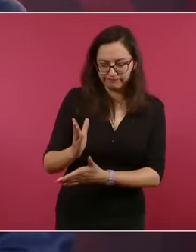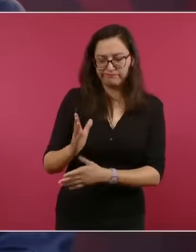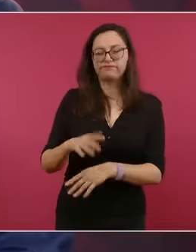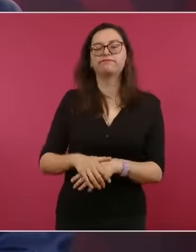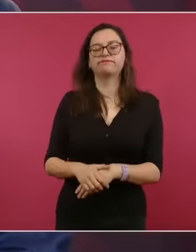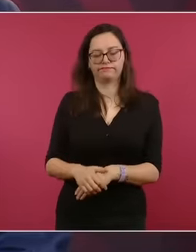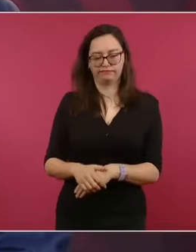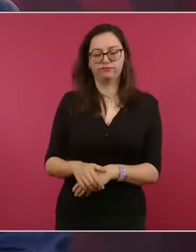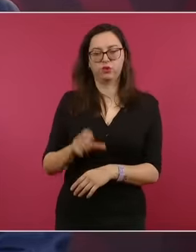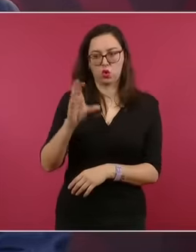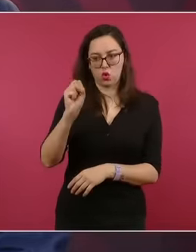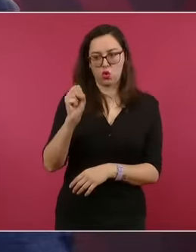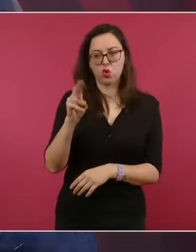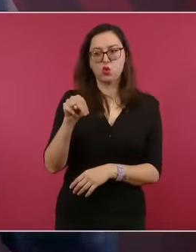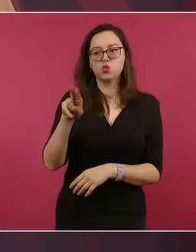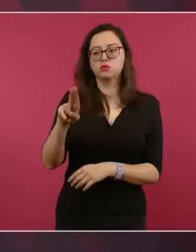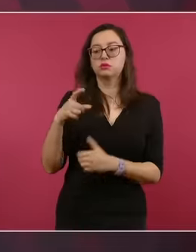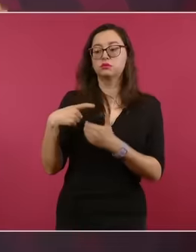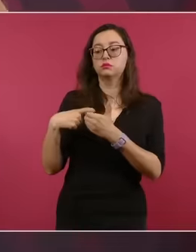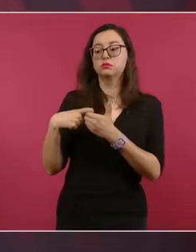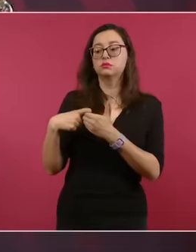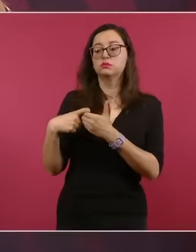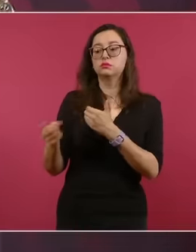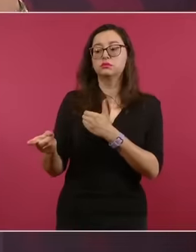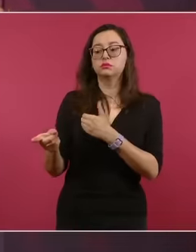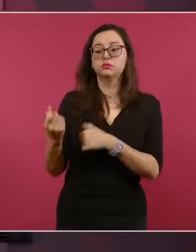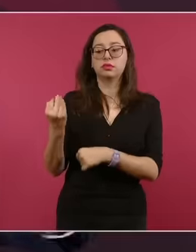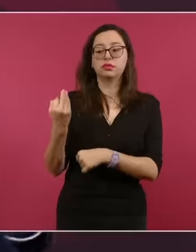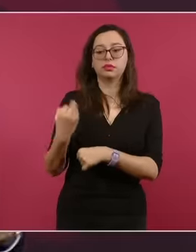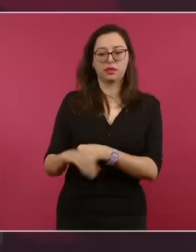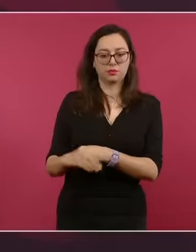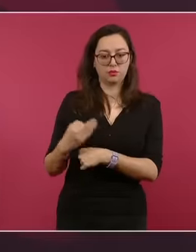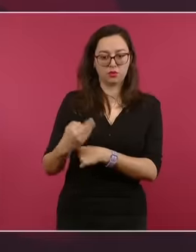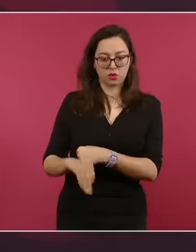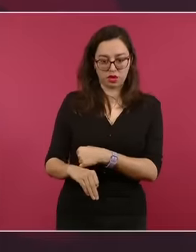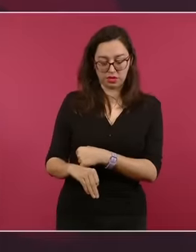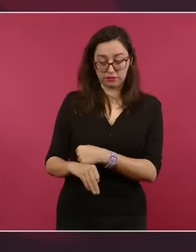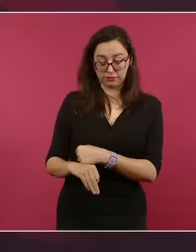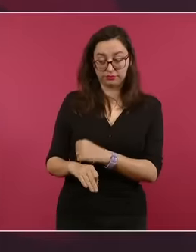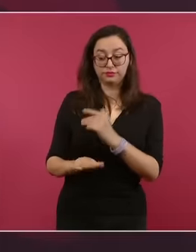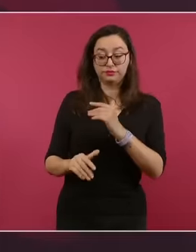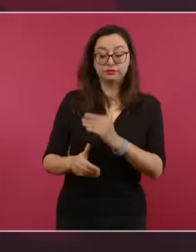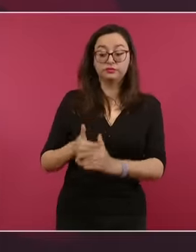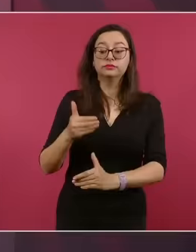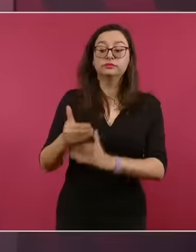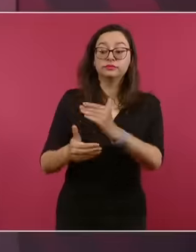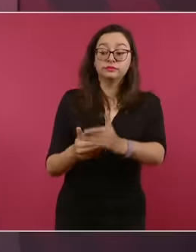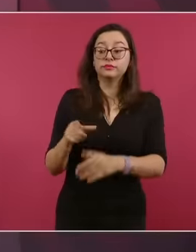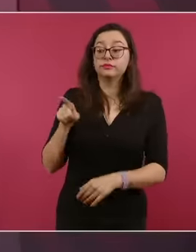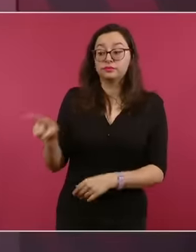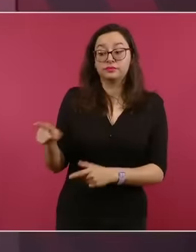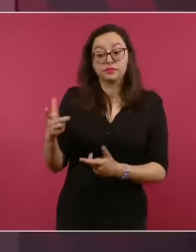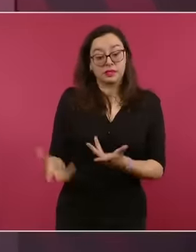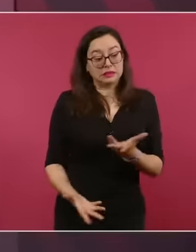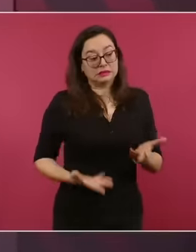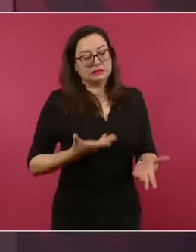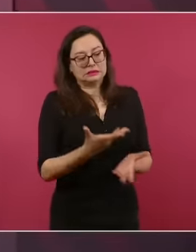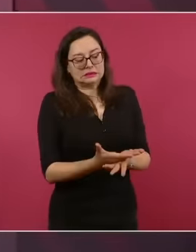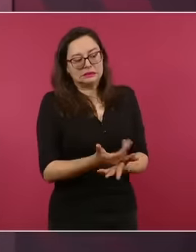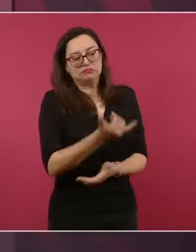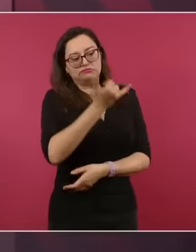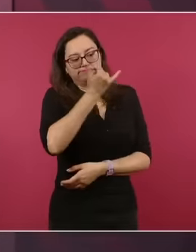Naciones Unidas, en tanto hay una disculpa pública, la no repetición